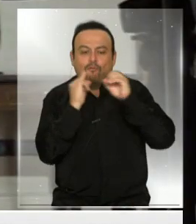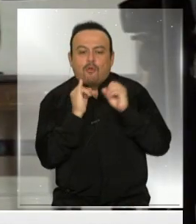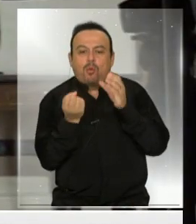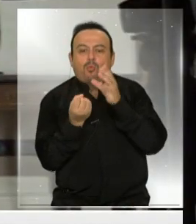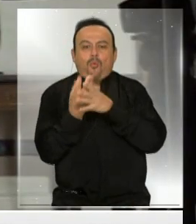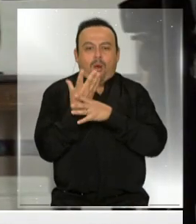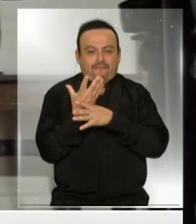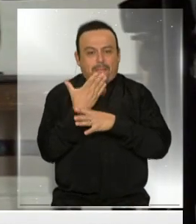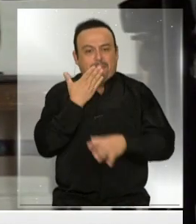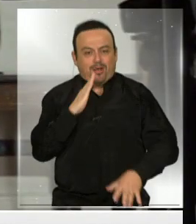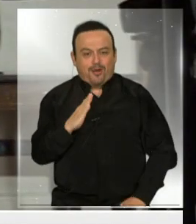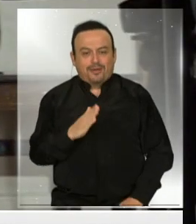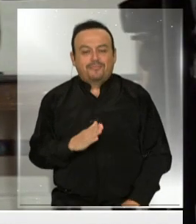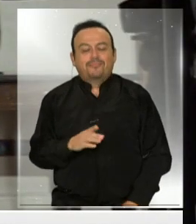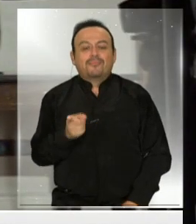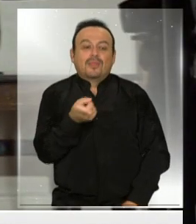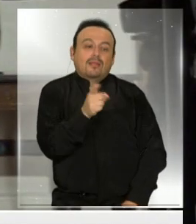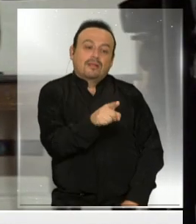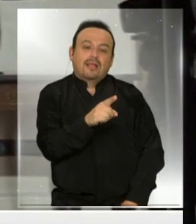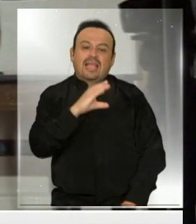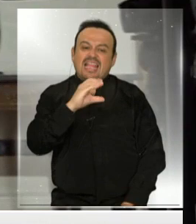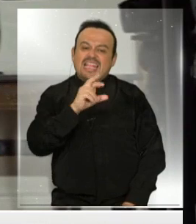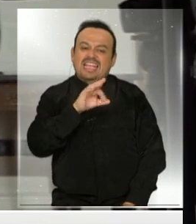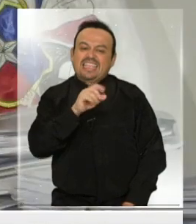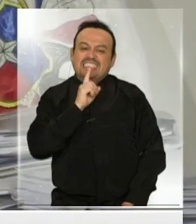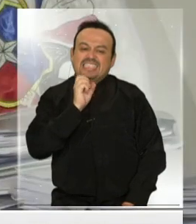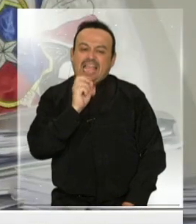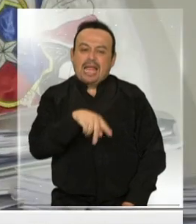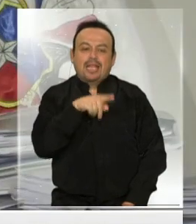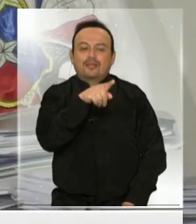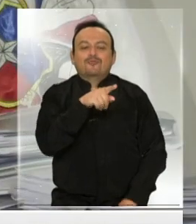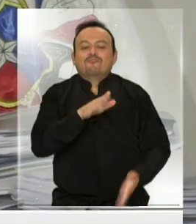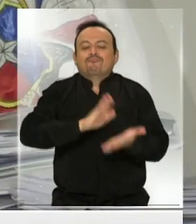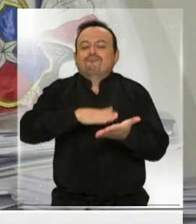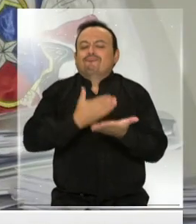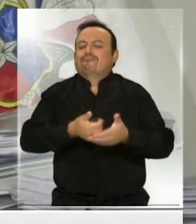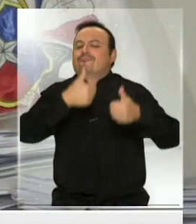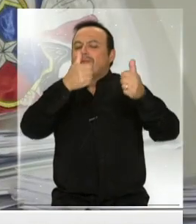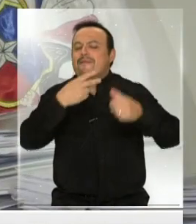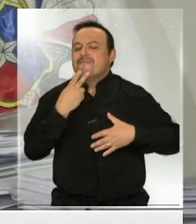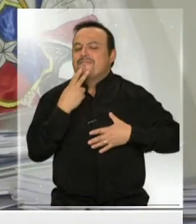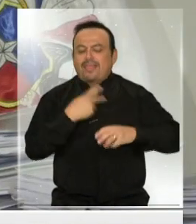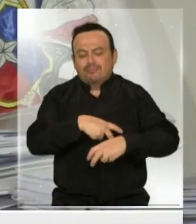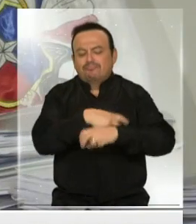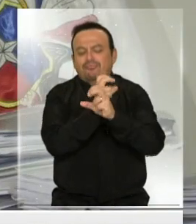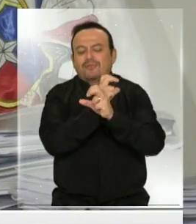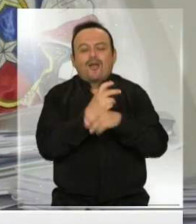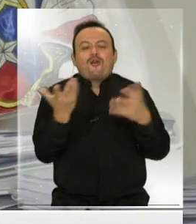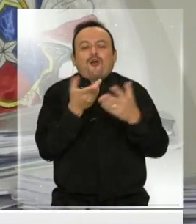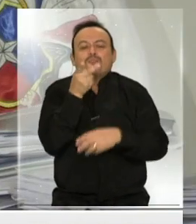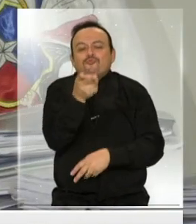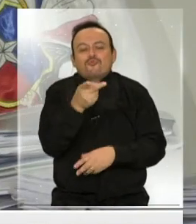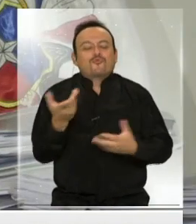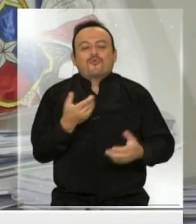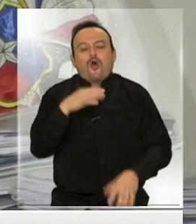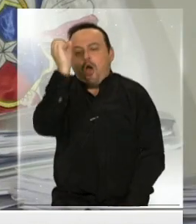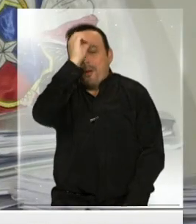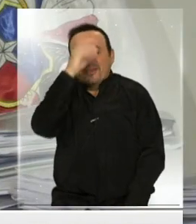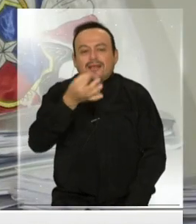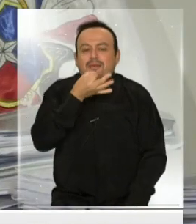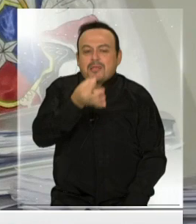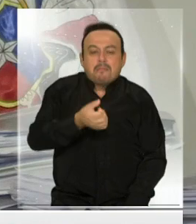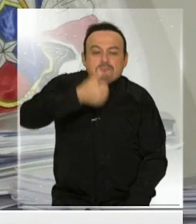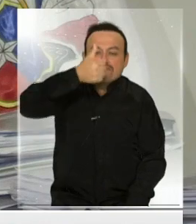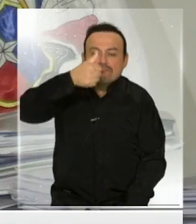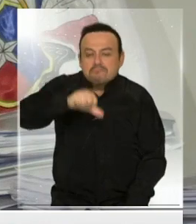gracias, Fabiola. Y usted, Cristiana, ¿cómo ha sido su vida con el teletrabajo? ¿Cómo ha cambiado? Si es para mejor, para